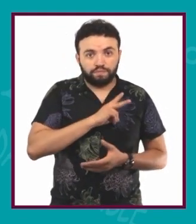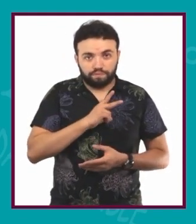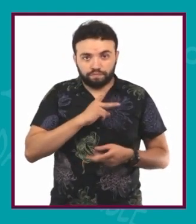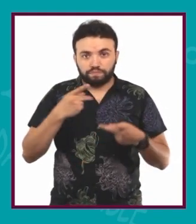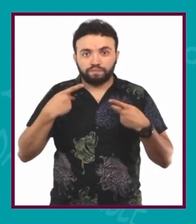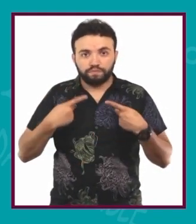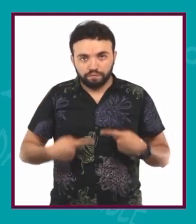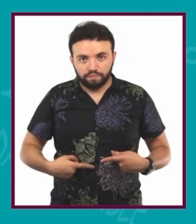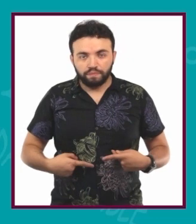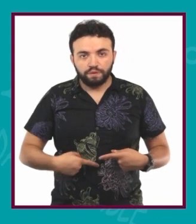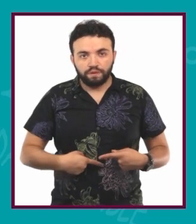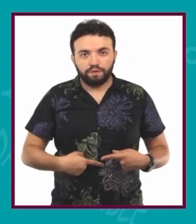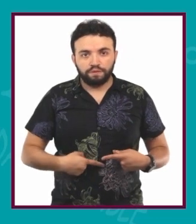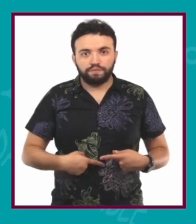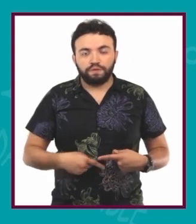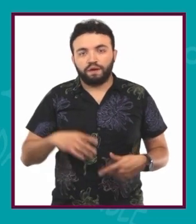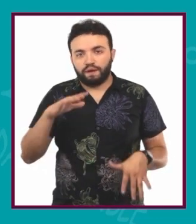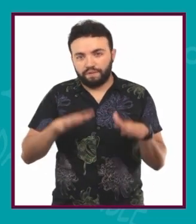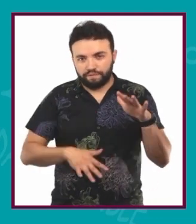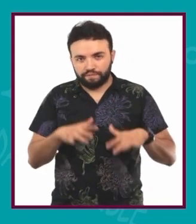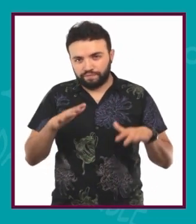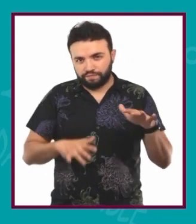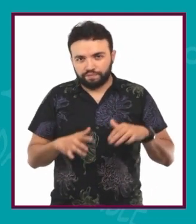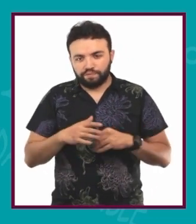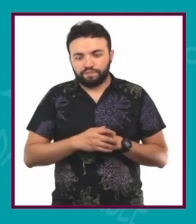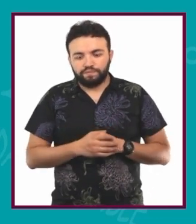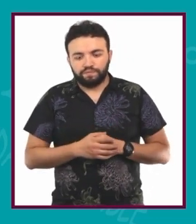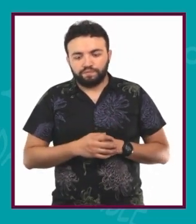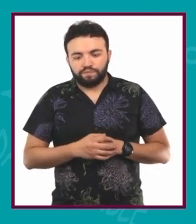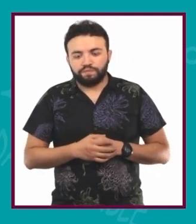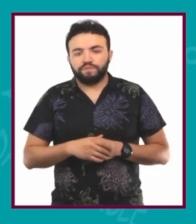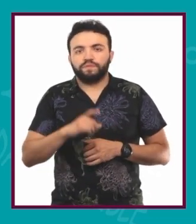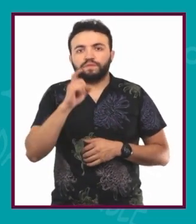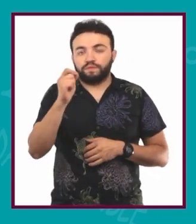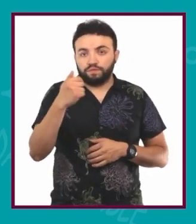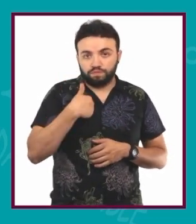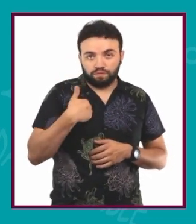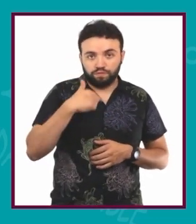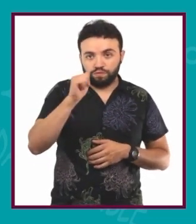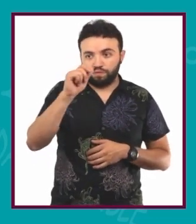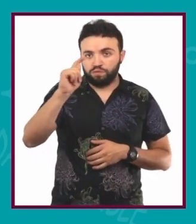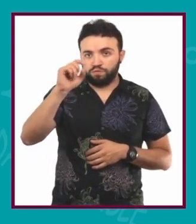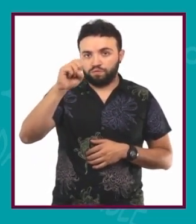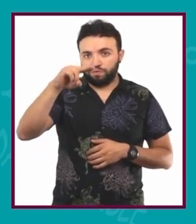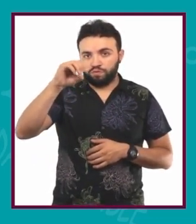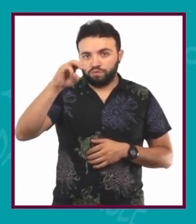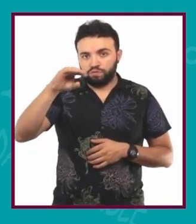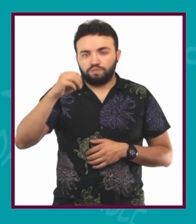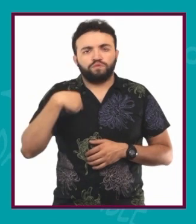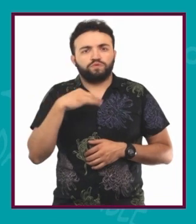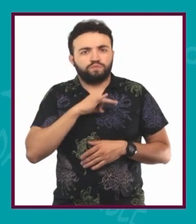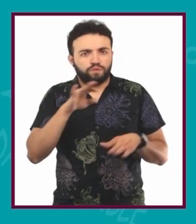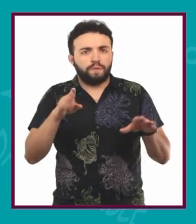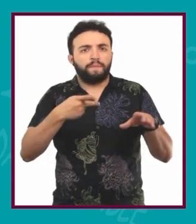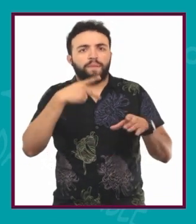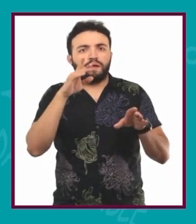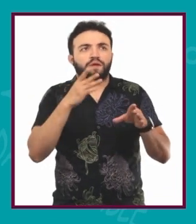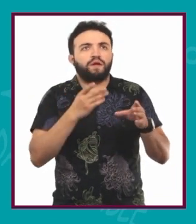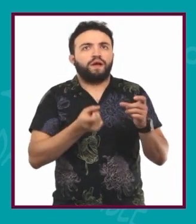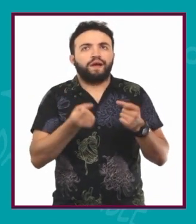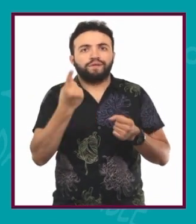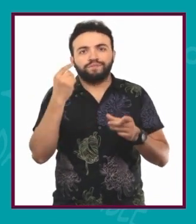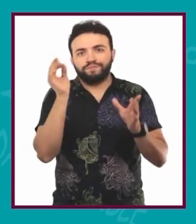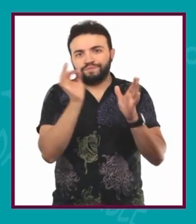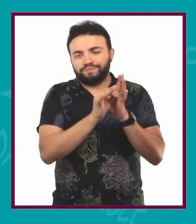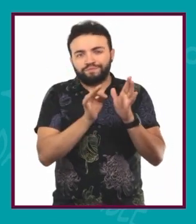En mi opinión yo siento que somos autónomos hasta el punto donde nosotros mismos queramos ser, en los puntos que nos interesan. Hay cosas